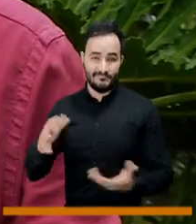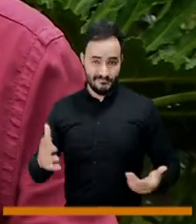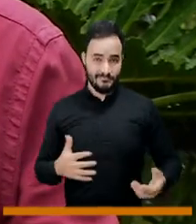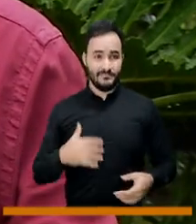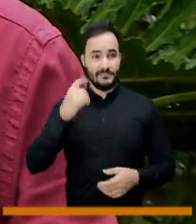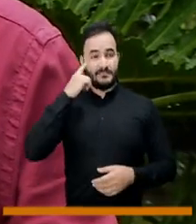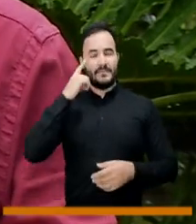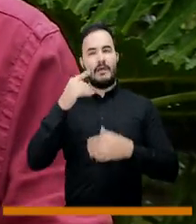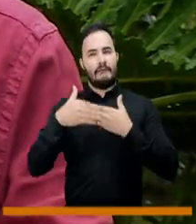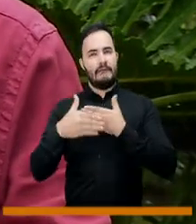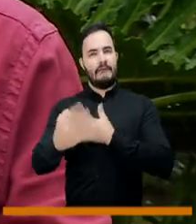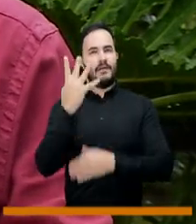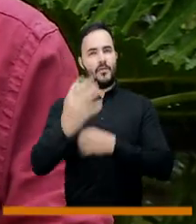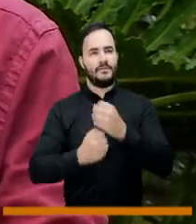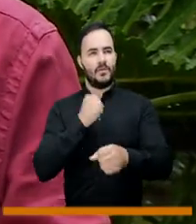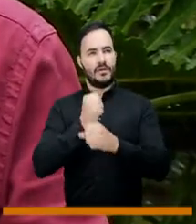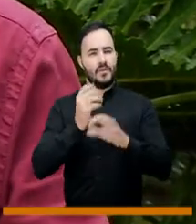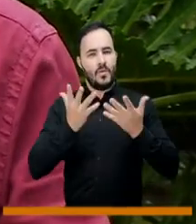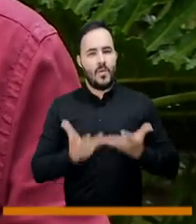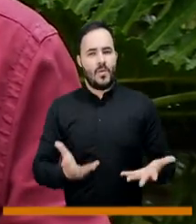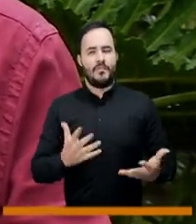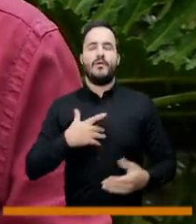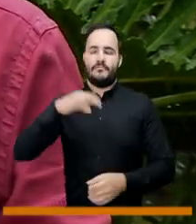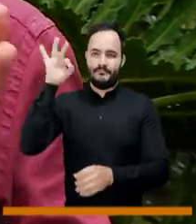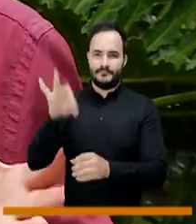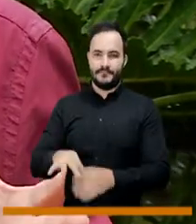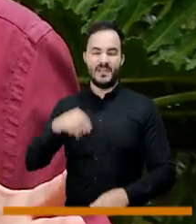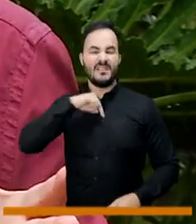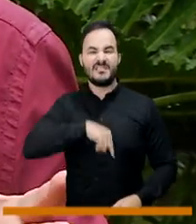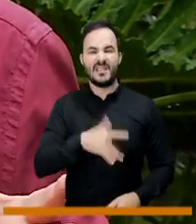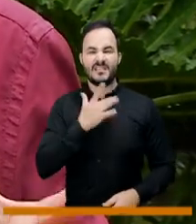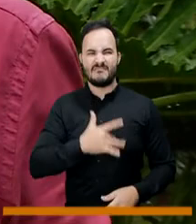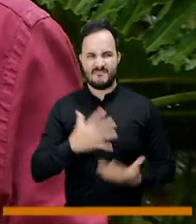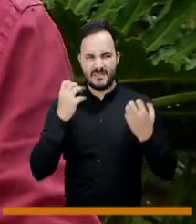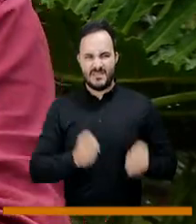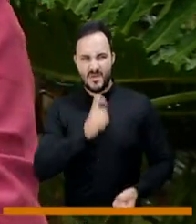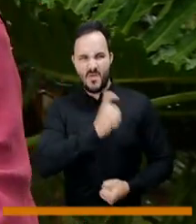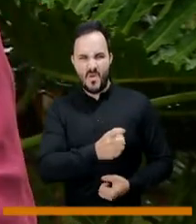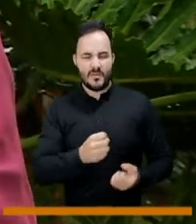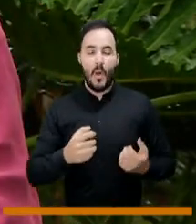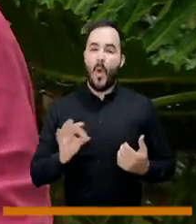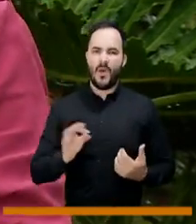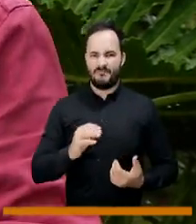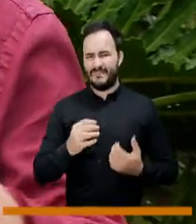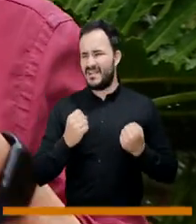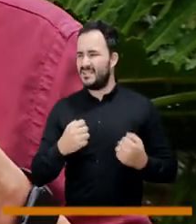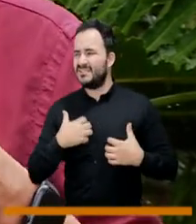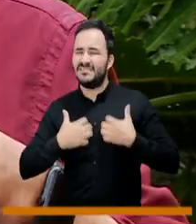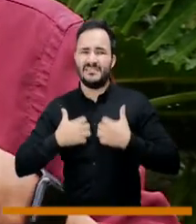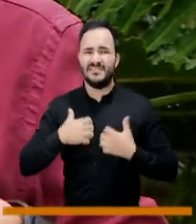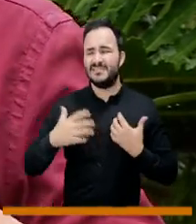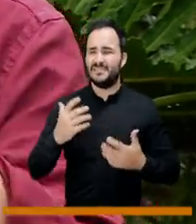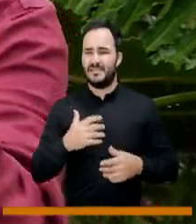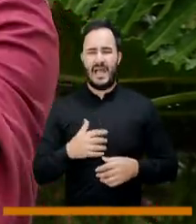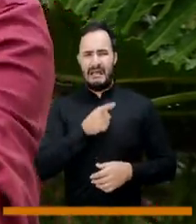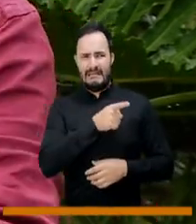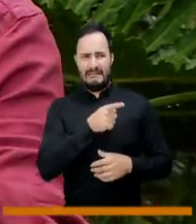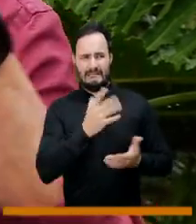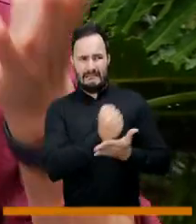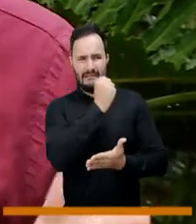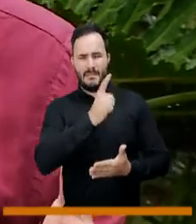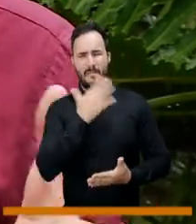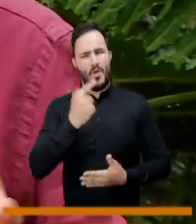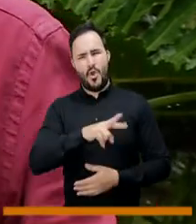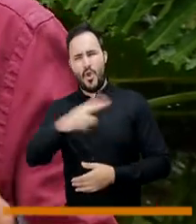decisión trascendental en estos cuatro años y en el futuro del país. Queremos votar por odio, queremos votar por miedo, queremos votar para que no quede